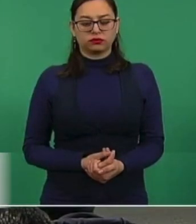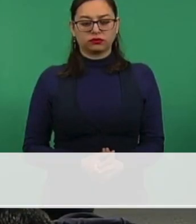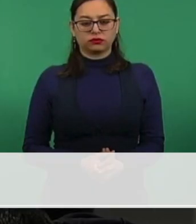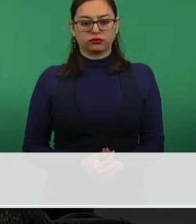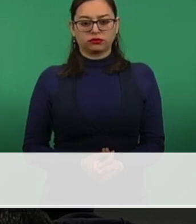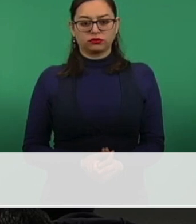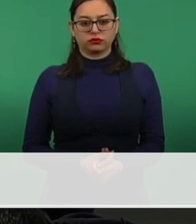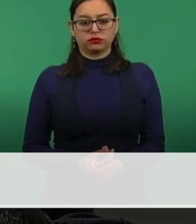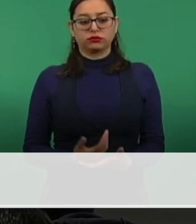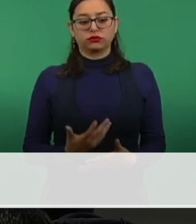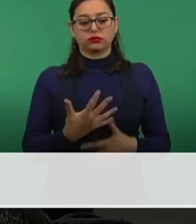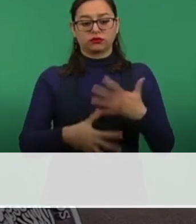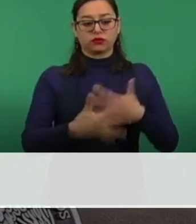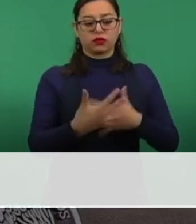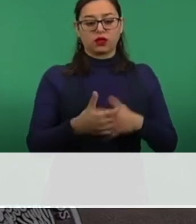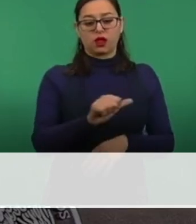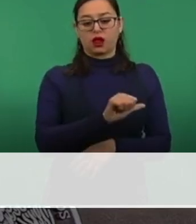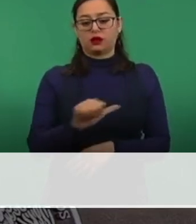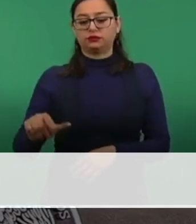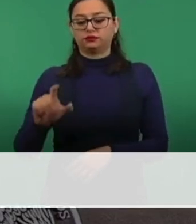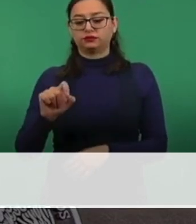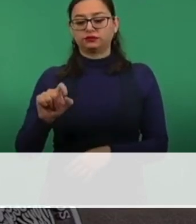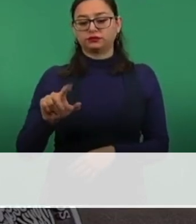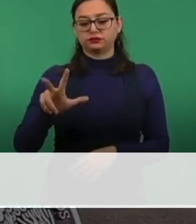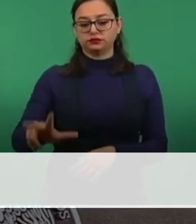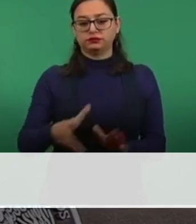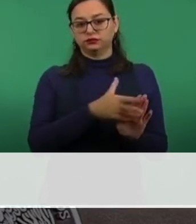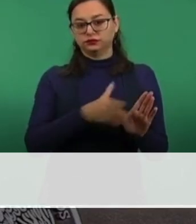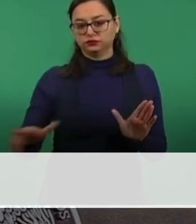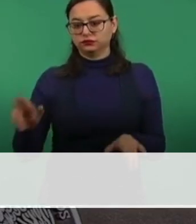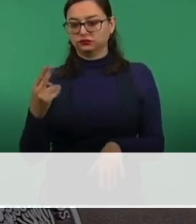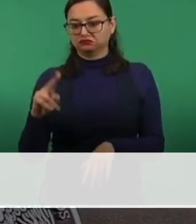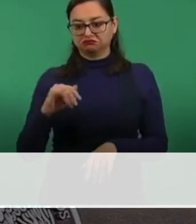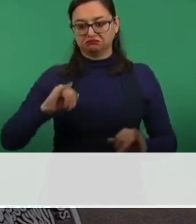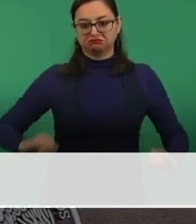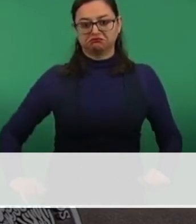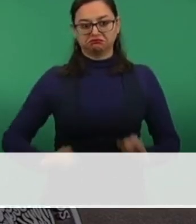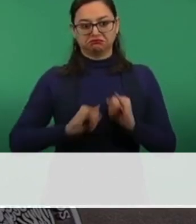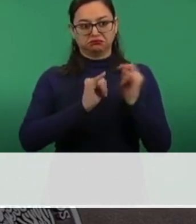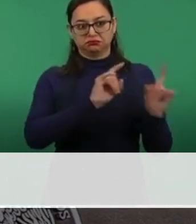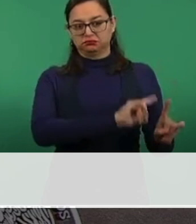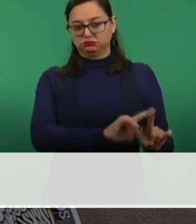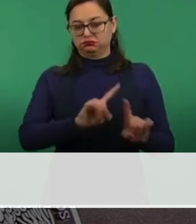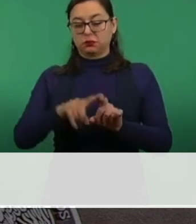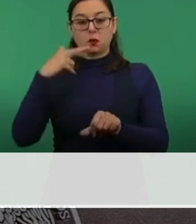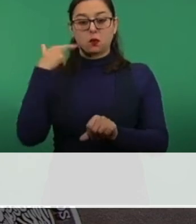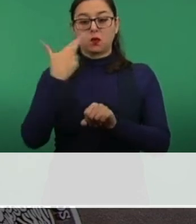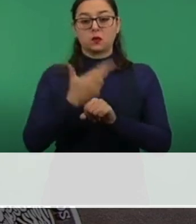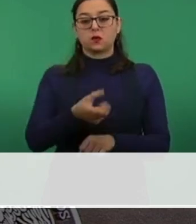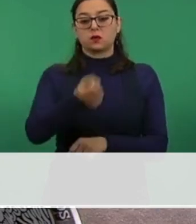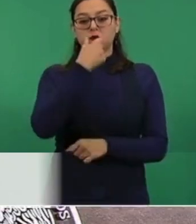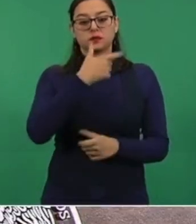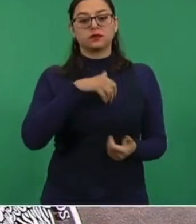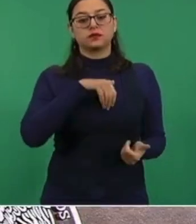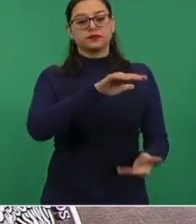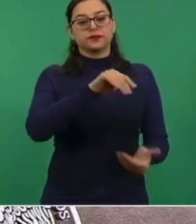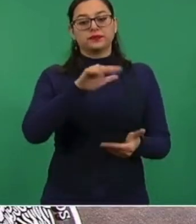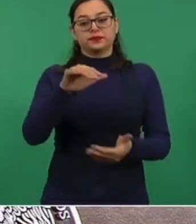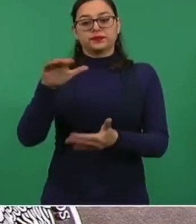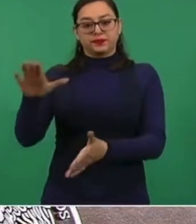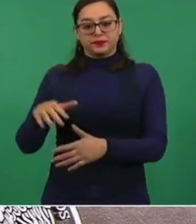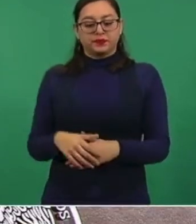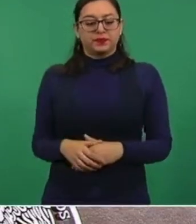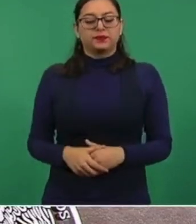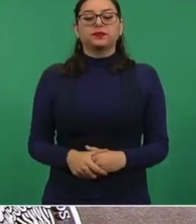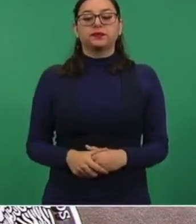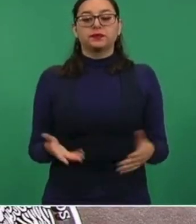al 28 del mes en curso. En la siguiente podemos ver algunas de las acciones que se realizan